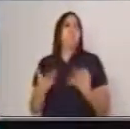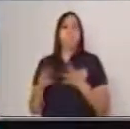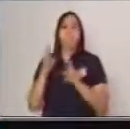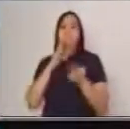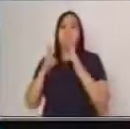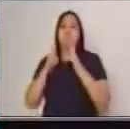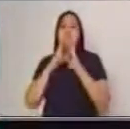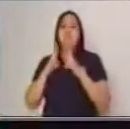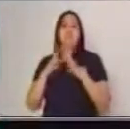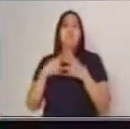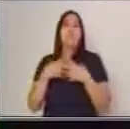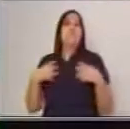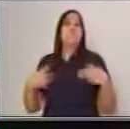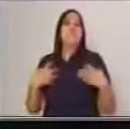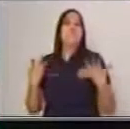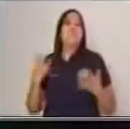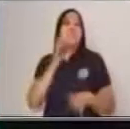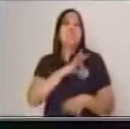a Napoleón Bonaparte?